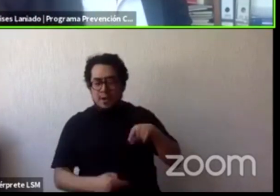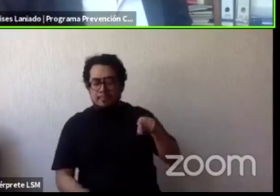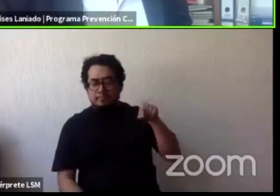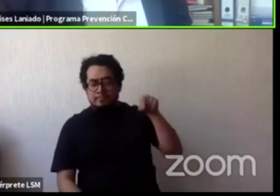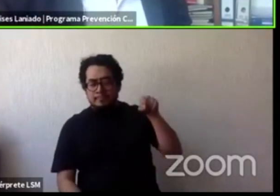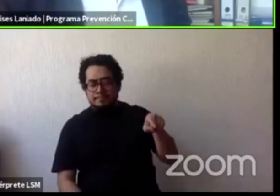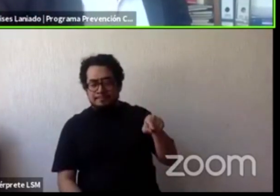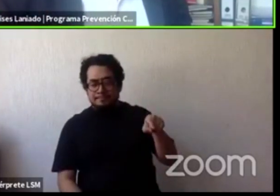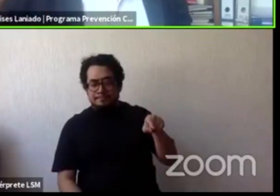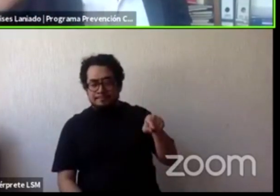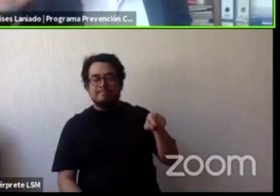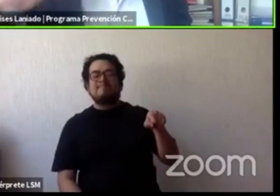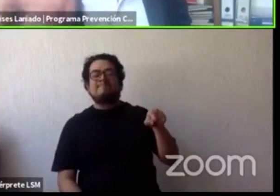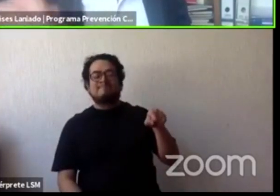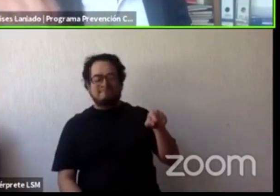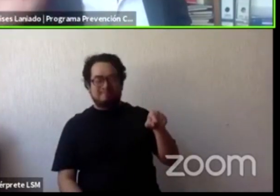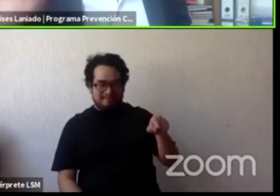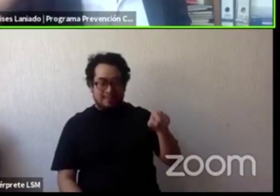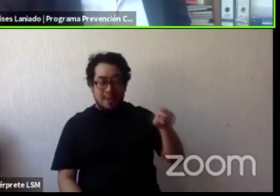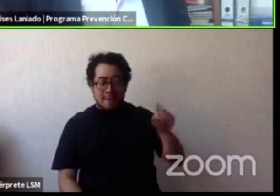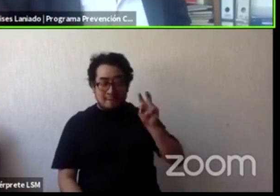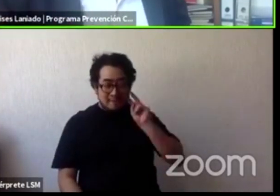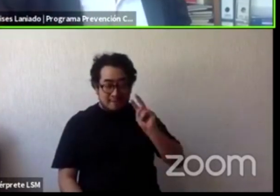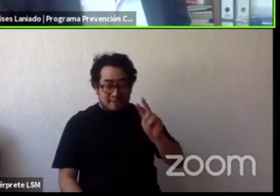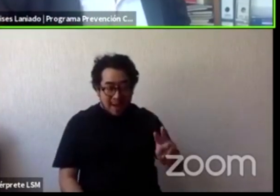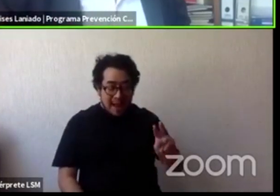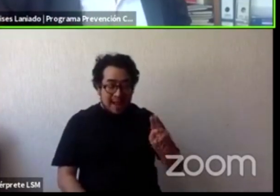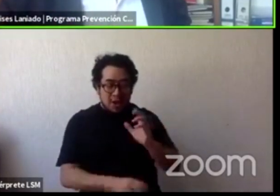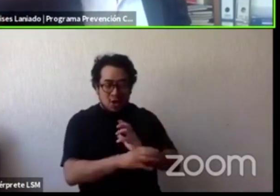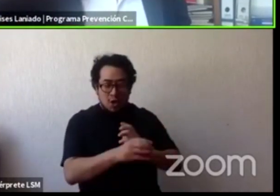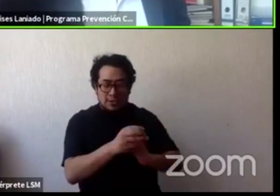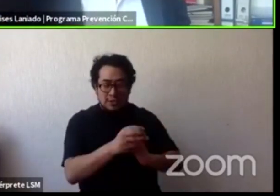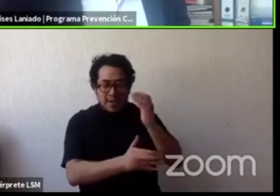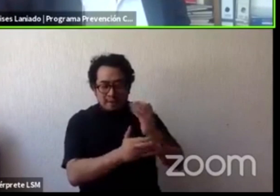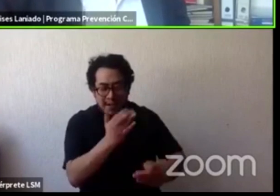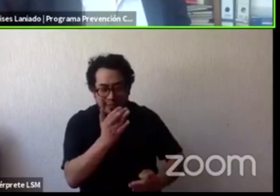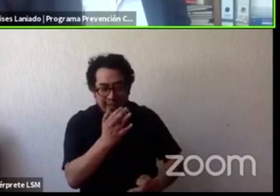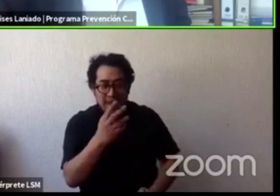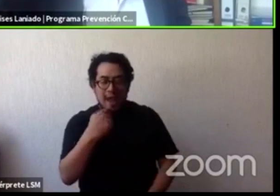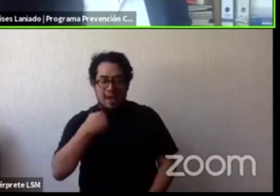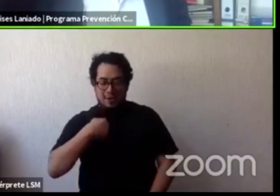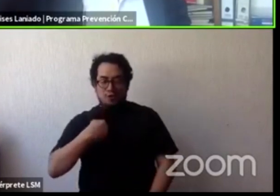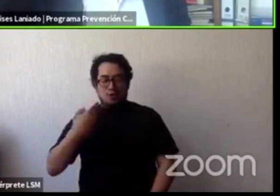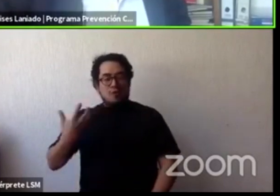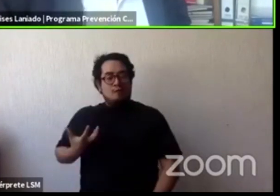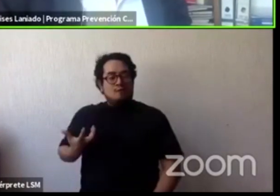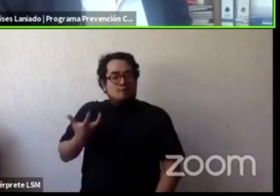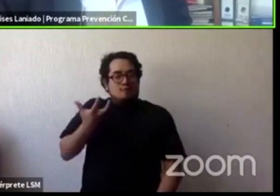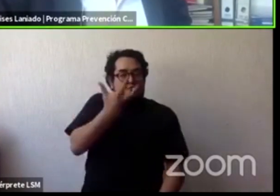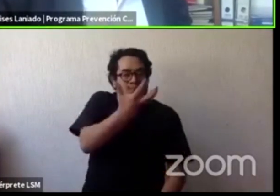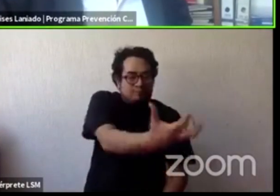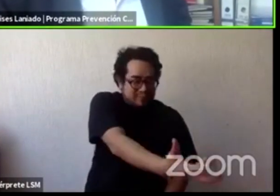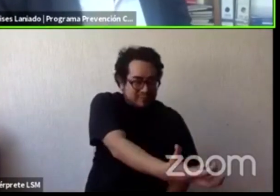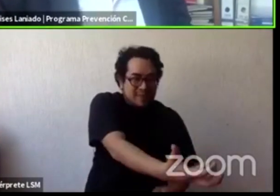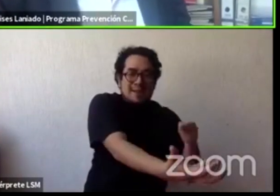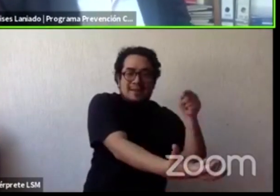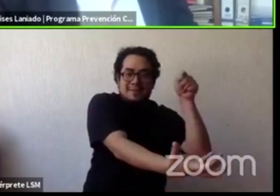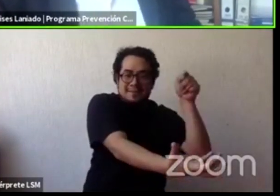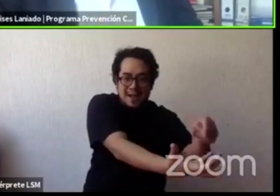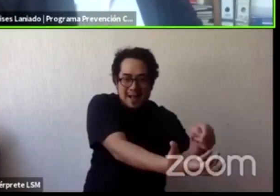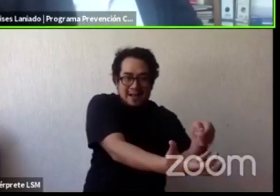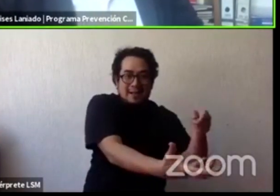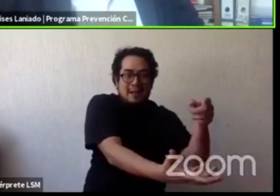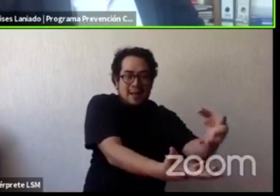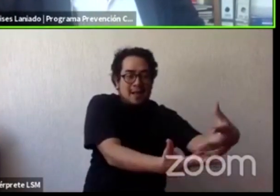vulnerabilidad que le falta a esta niña a este niño y eso es lo que él va a proveer para poder después